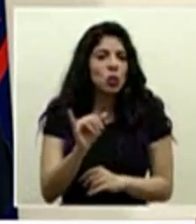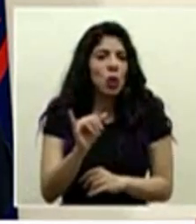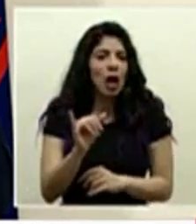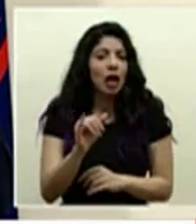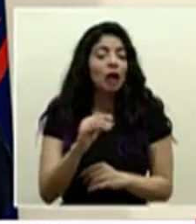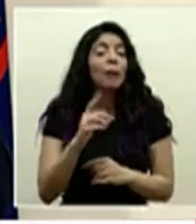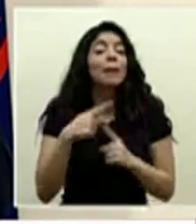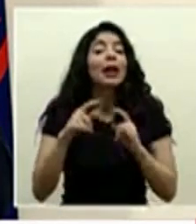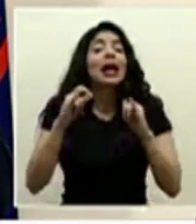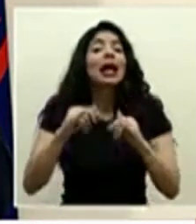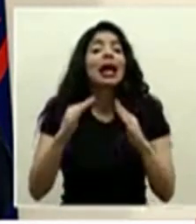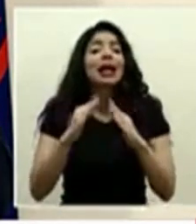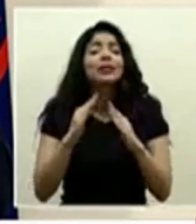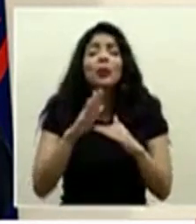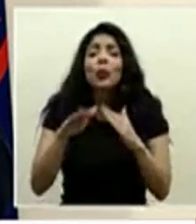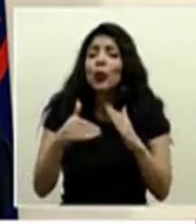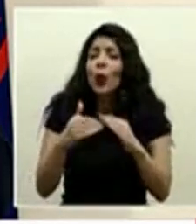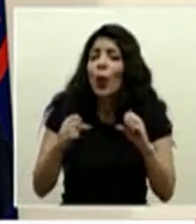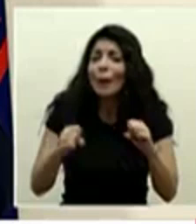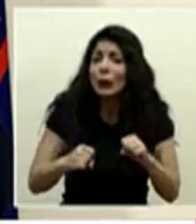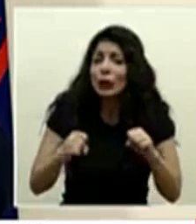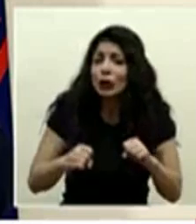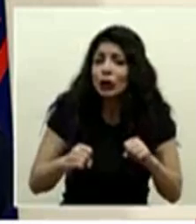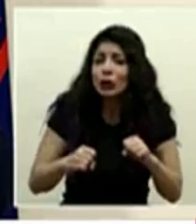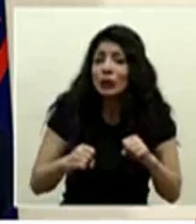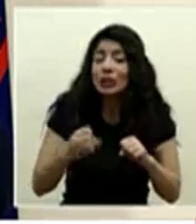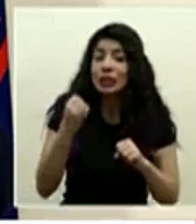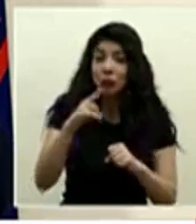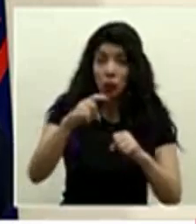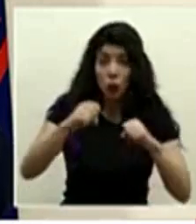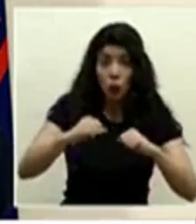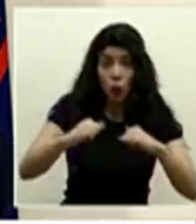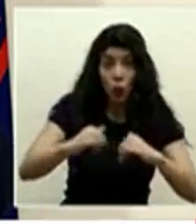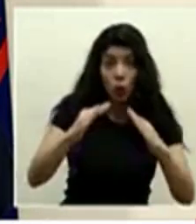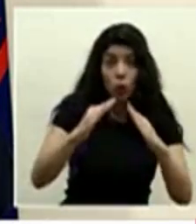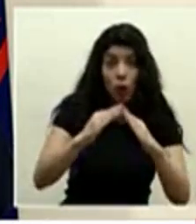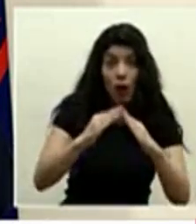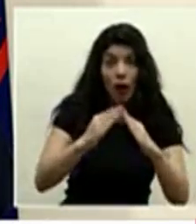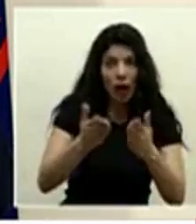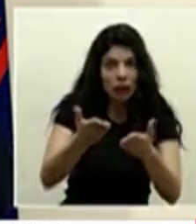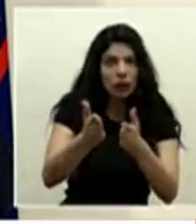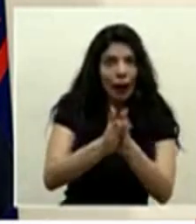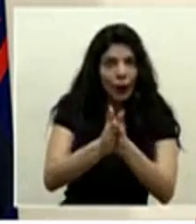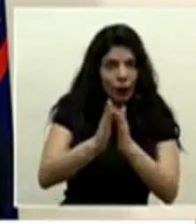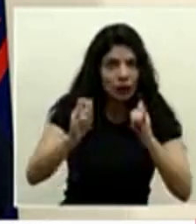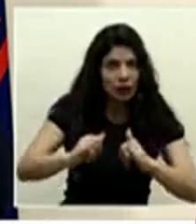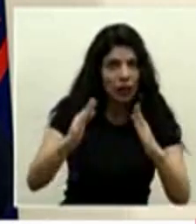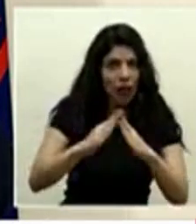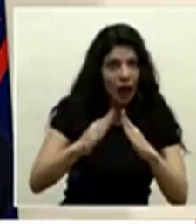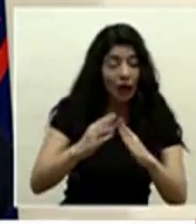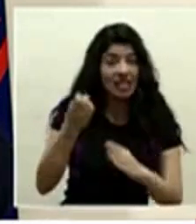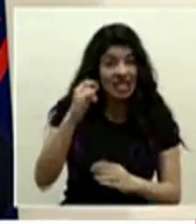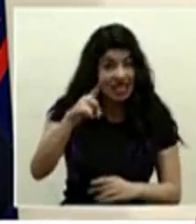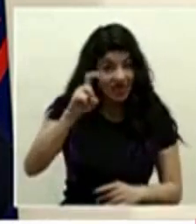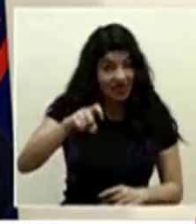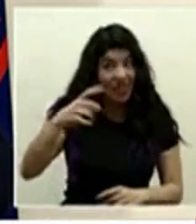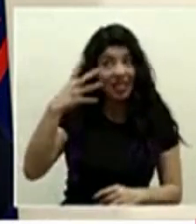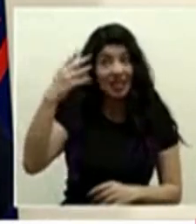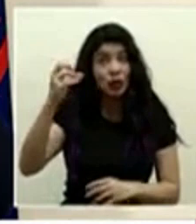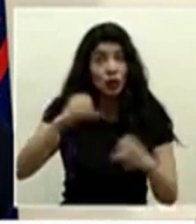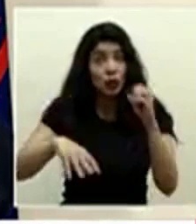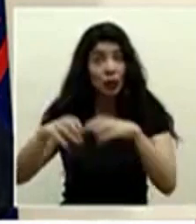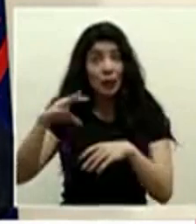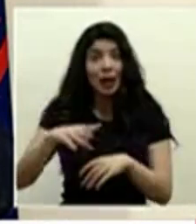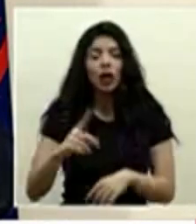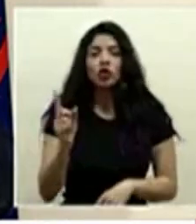medida de lo posible entonces si puede teletrabajar aproveche esa oportunidad si tiene que salir a un supermercado